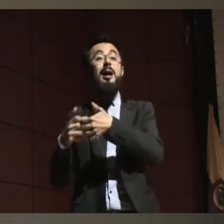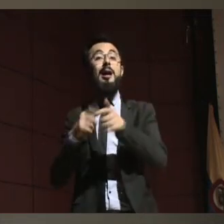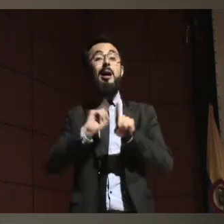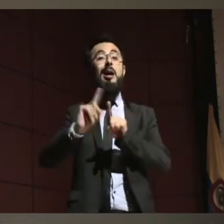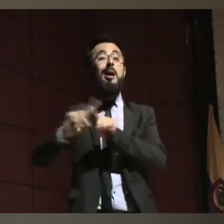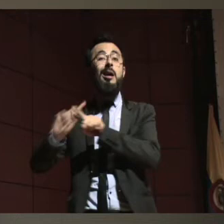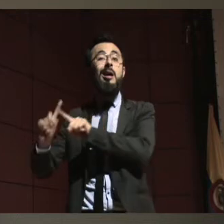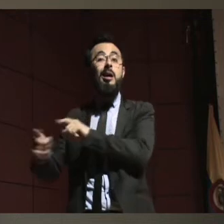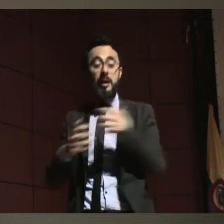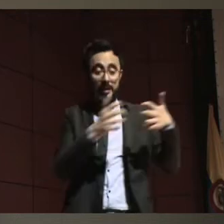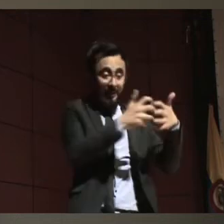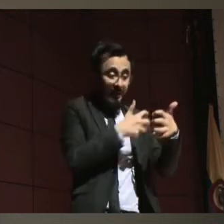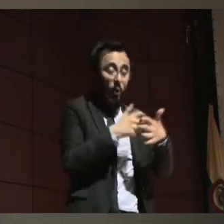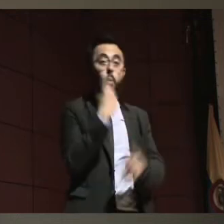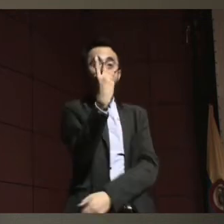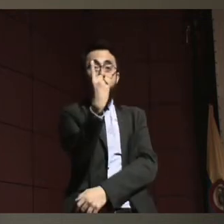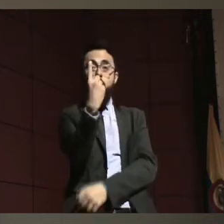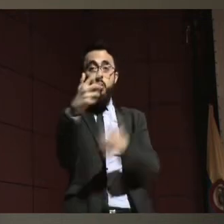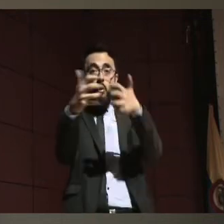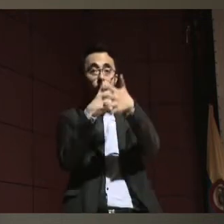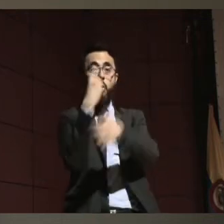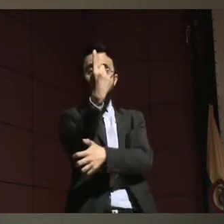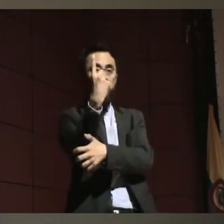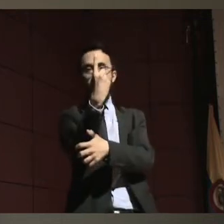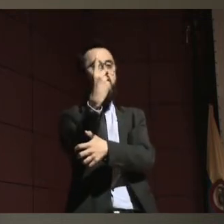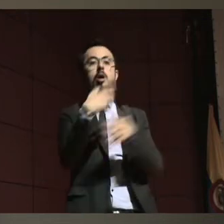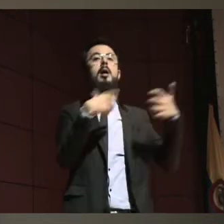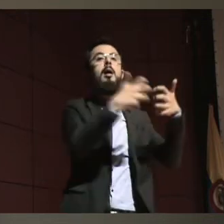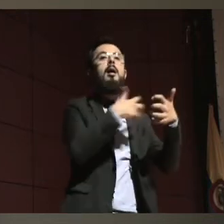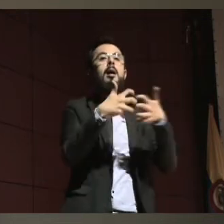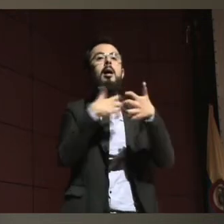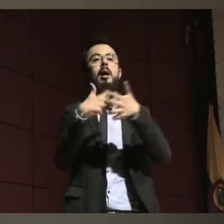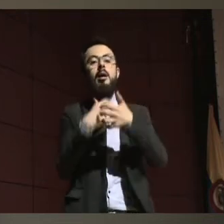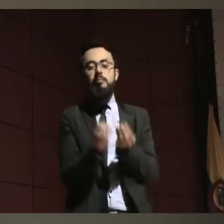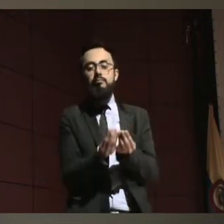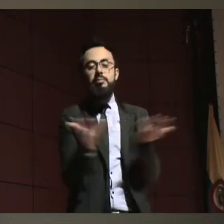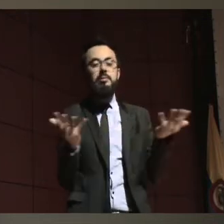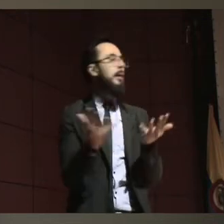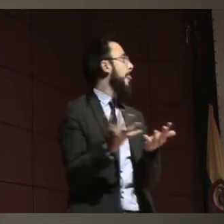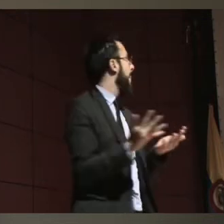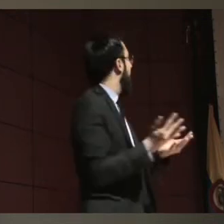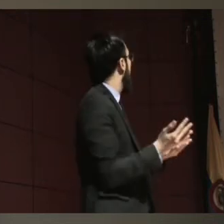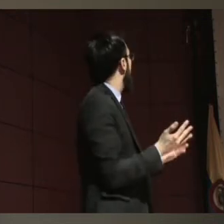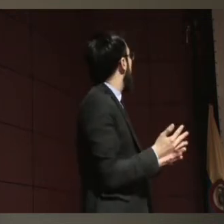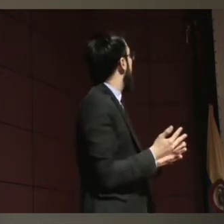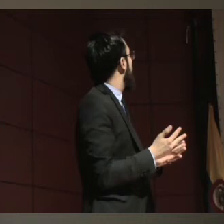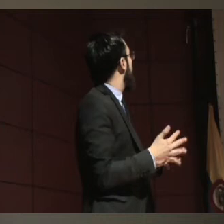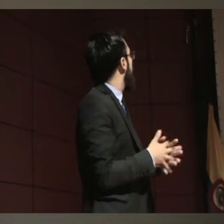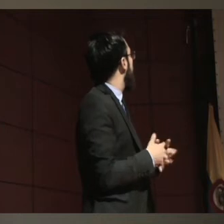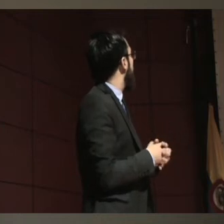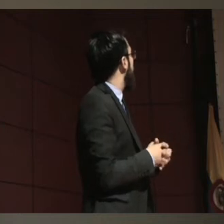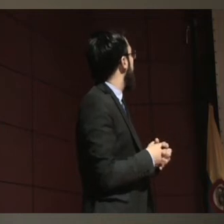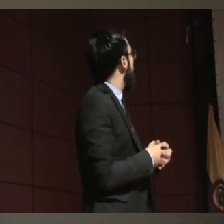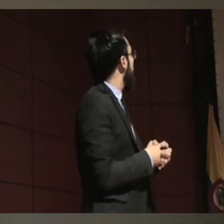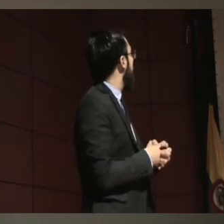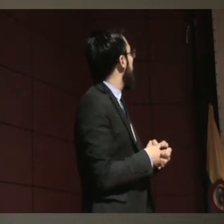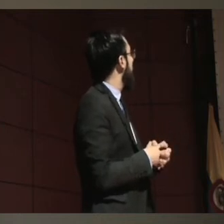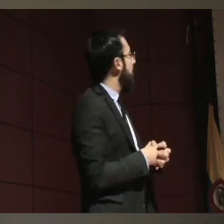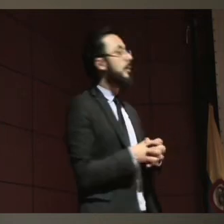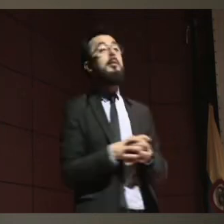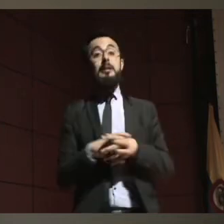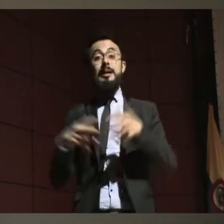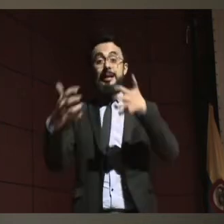Y es que quiero resaltar que el tema de toma de decisiones con apoyo no se debe circunscribir